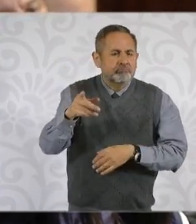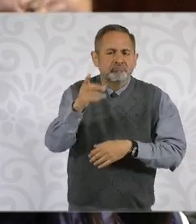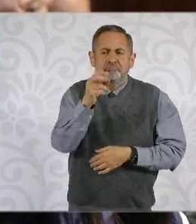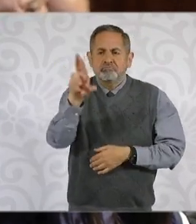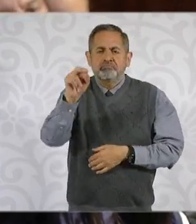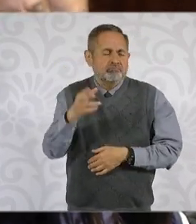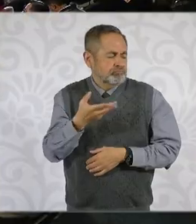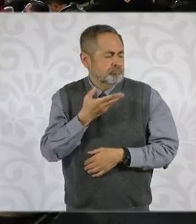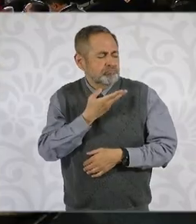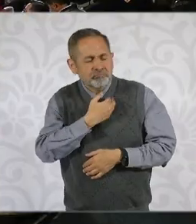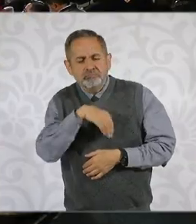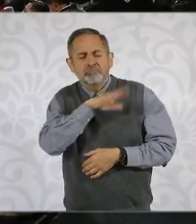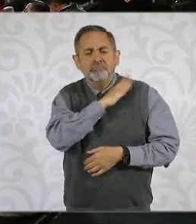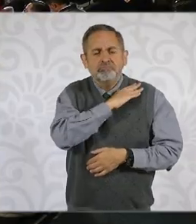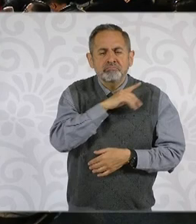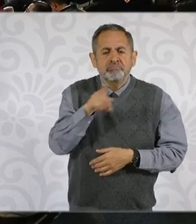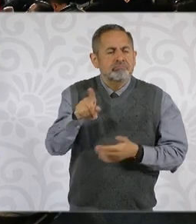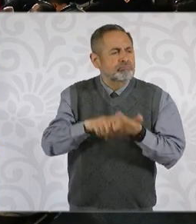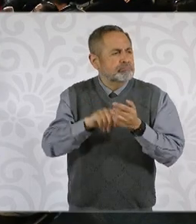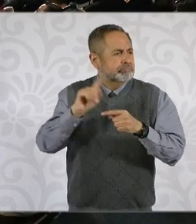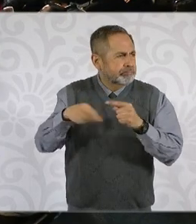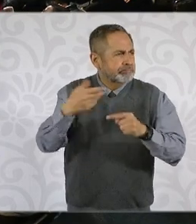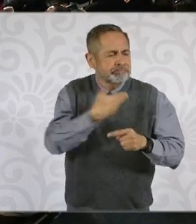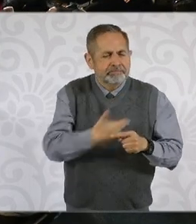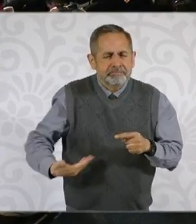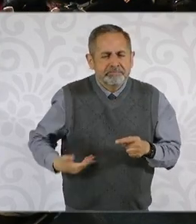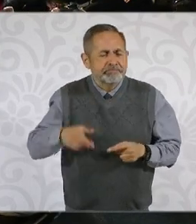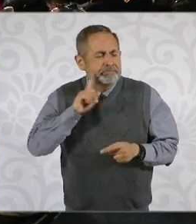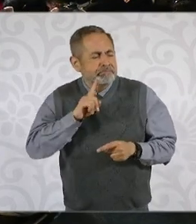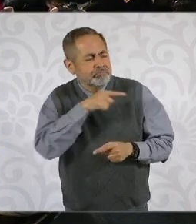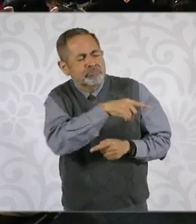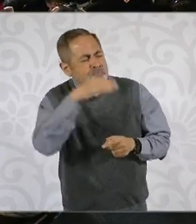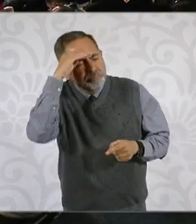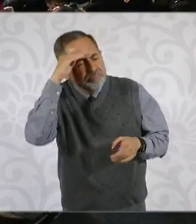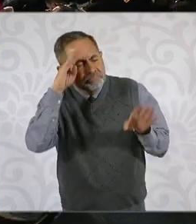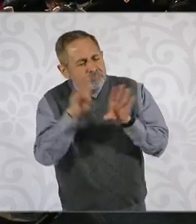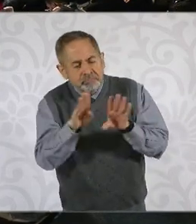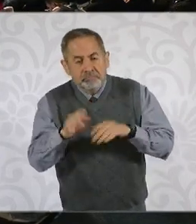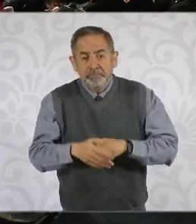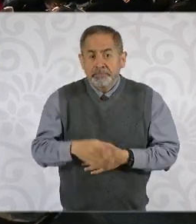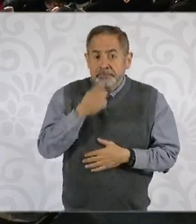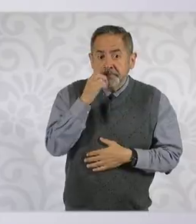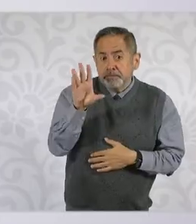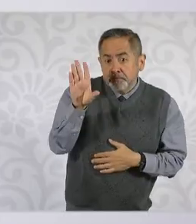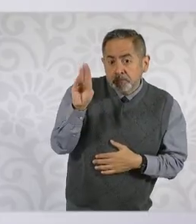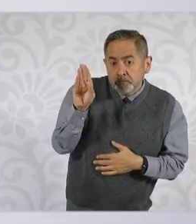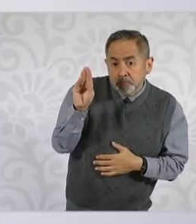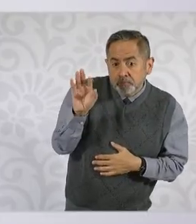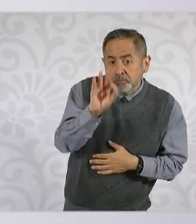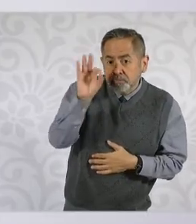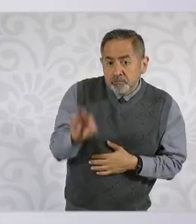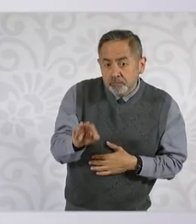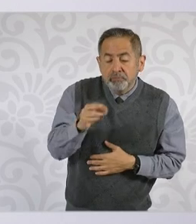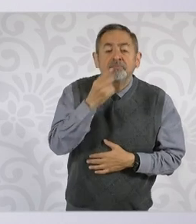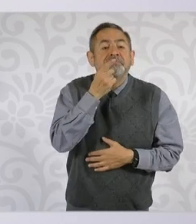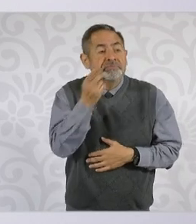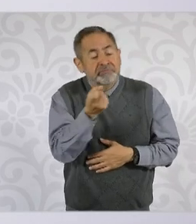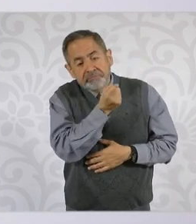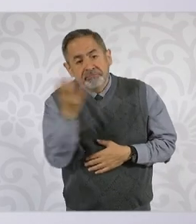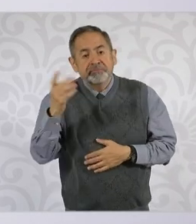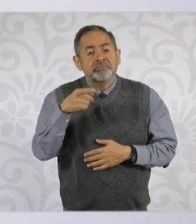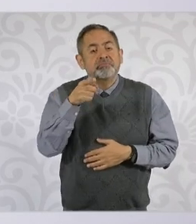presidenta? Y aquí el 90 por ciento dice que usted va a ser